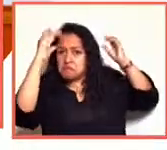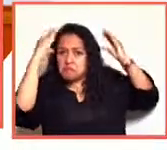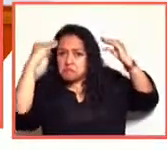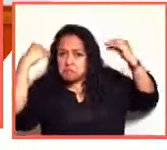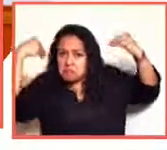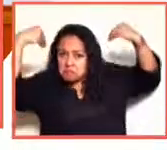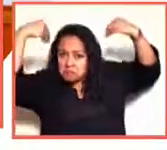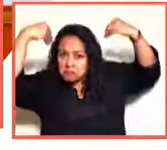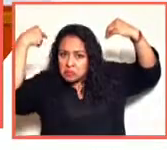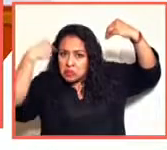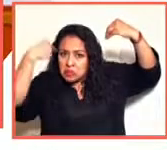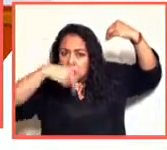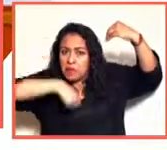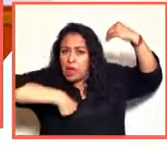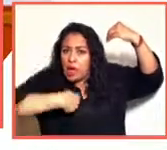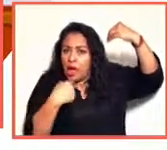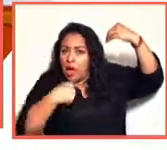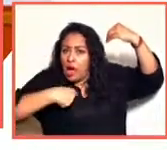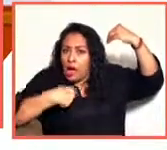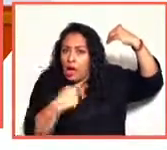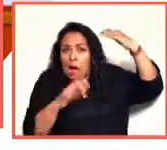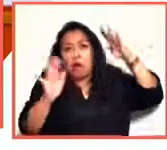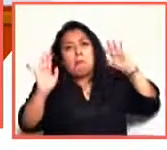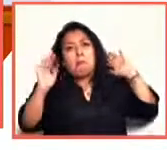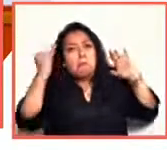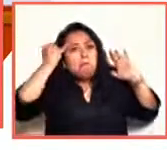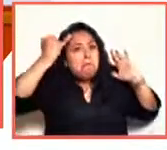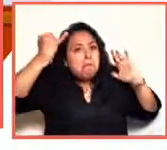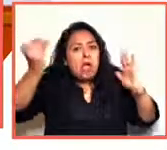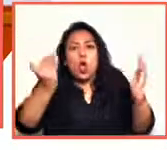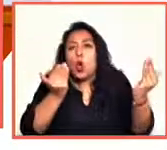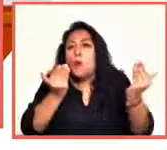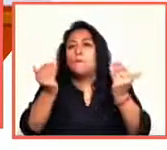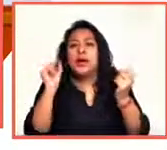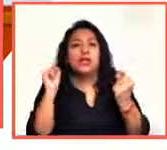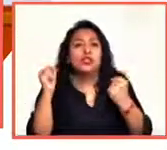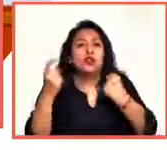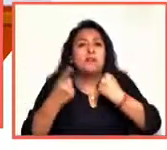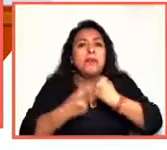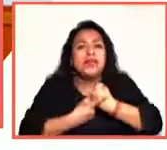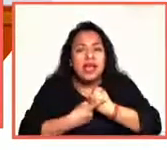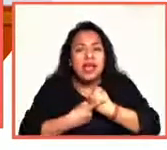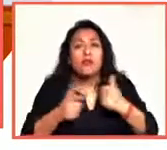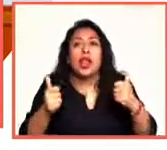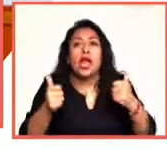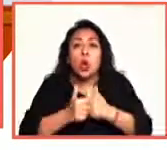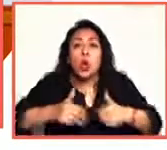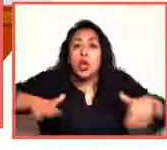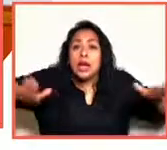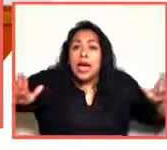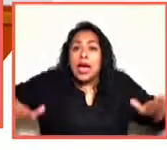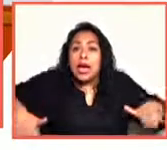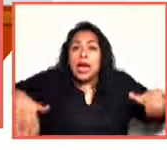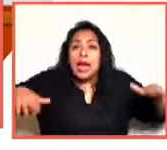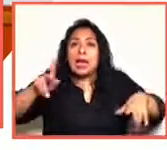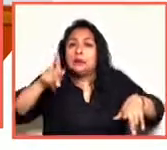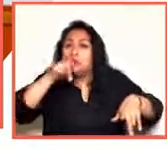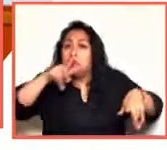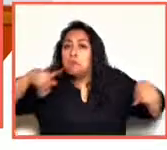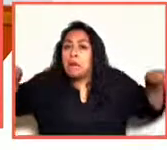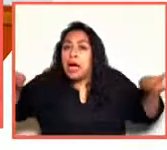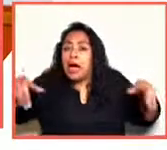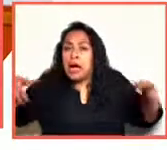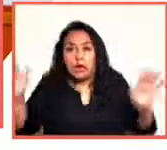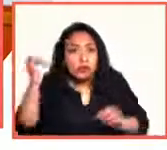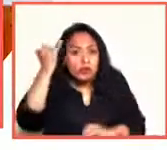se llama ala, por una comparación metafórica con las alas de los pájaros. Imagínate